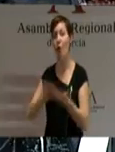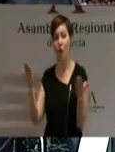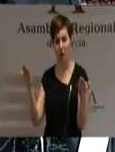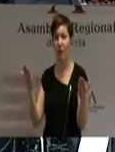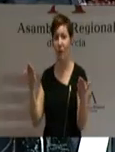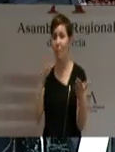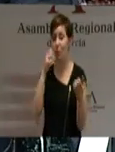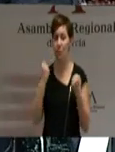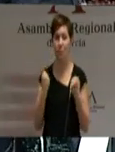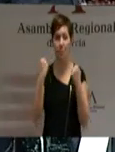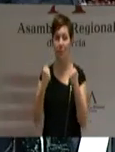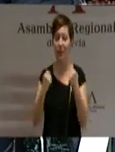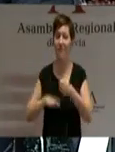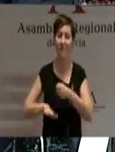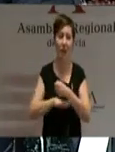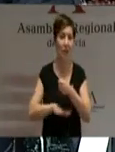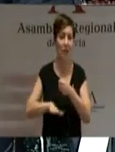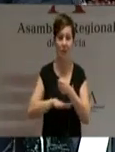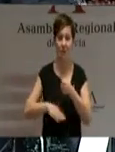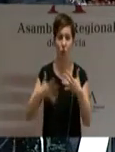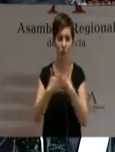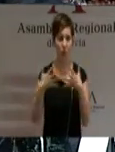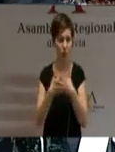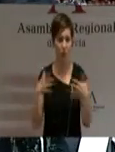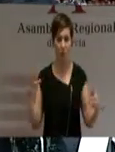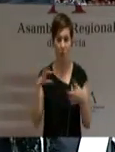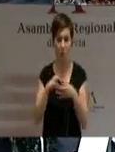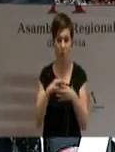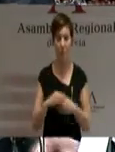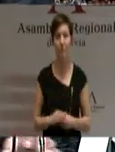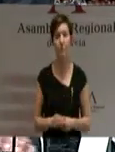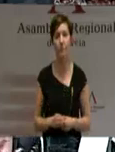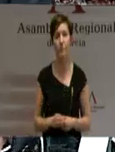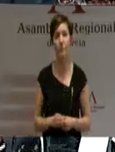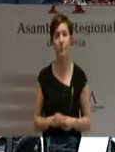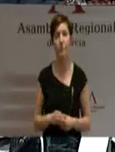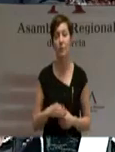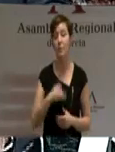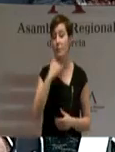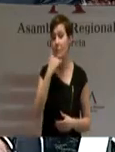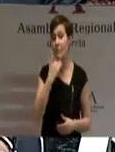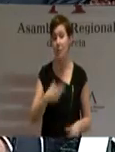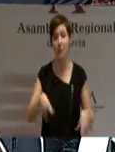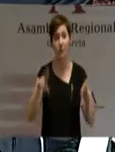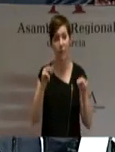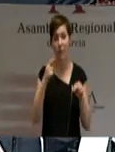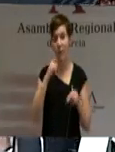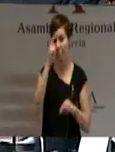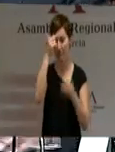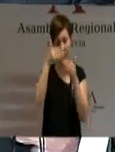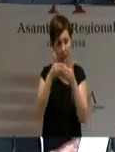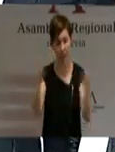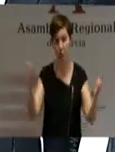pilar básico de la democracia. Señorías, termino con la mano tendida y con toda humildad les solicito su colaboración,